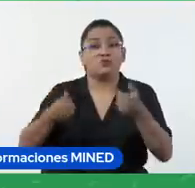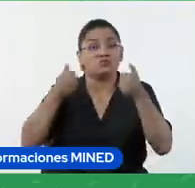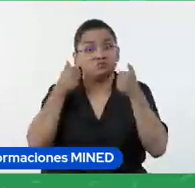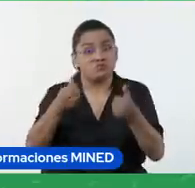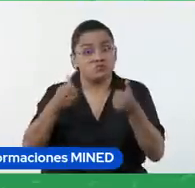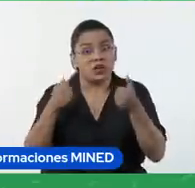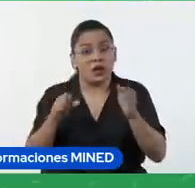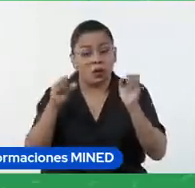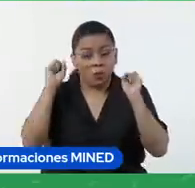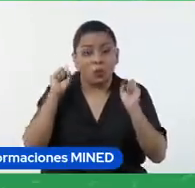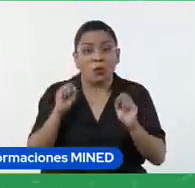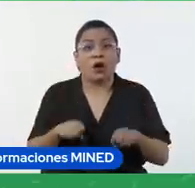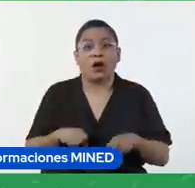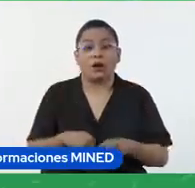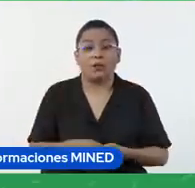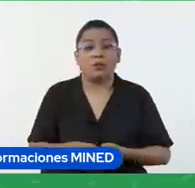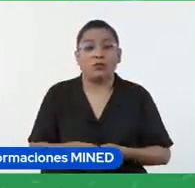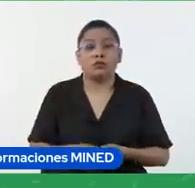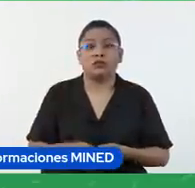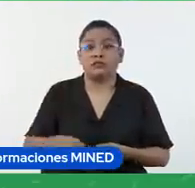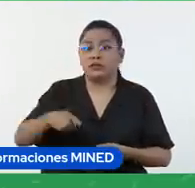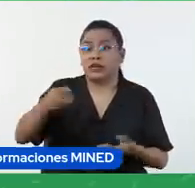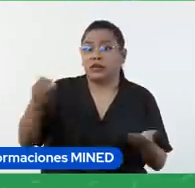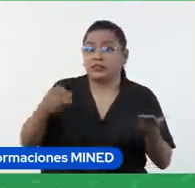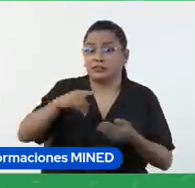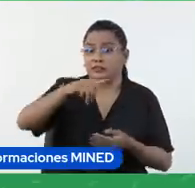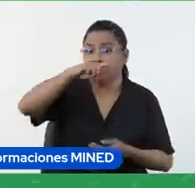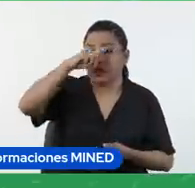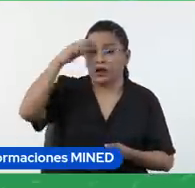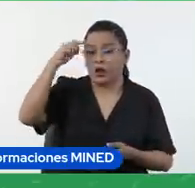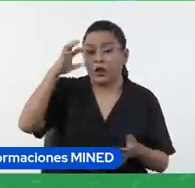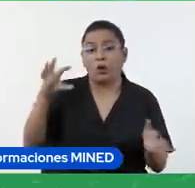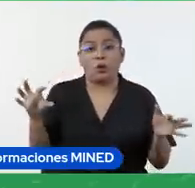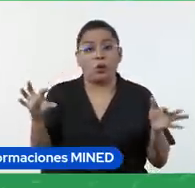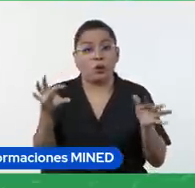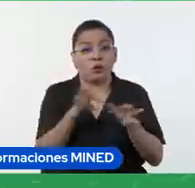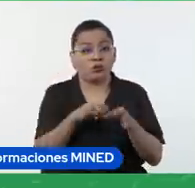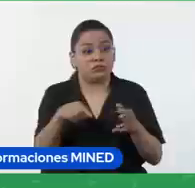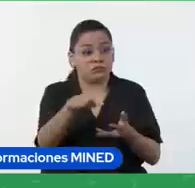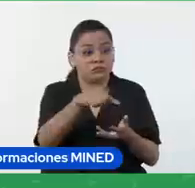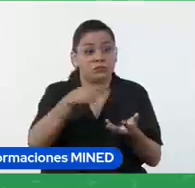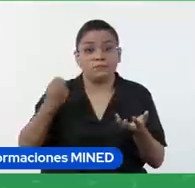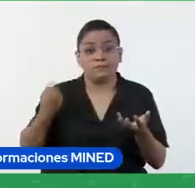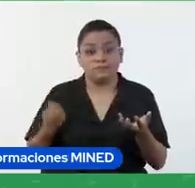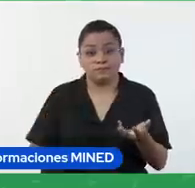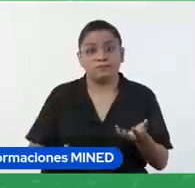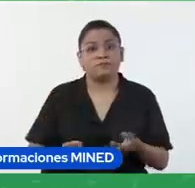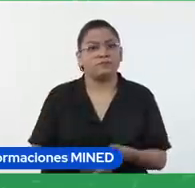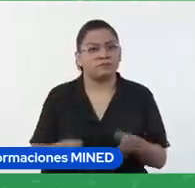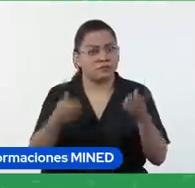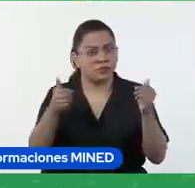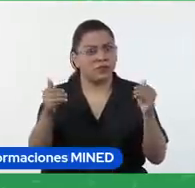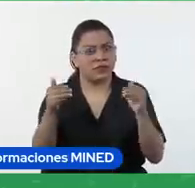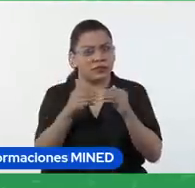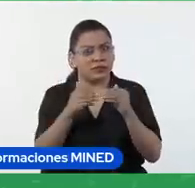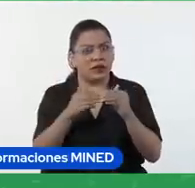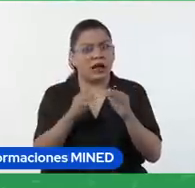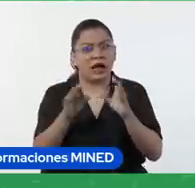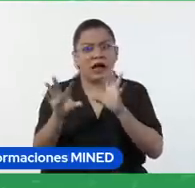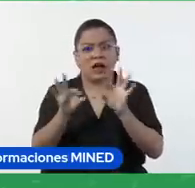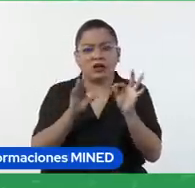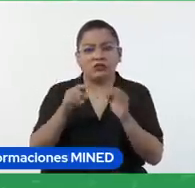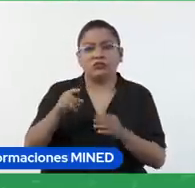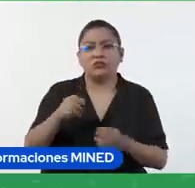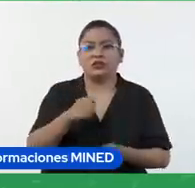podemos generar trabajo colaborativo entre estudiantes es bueno también hacer algún trabajo individual